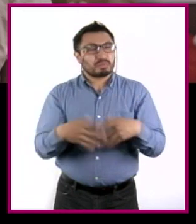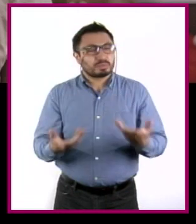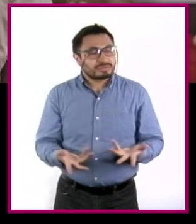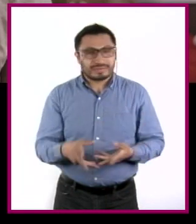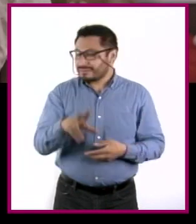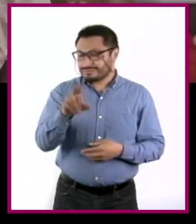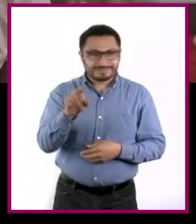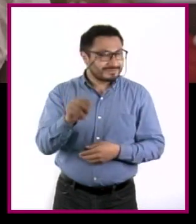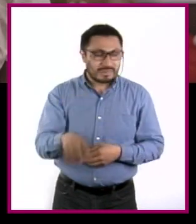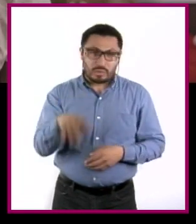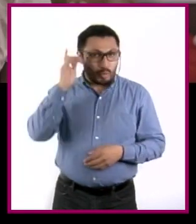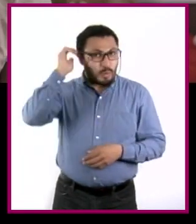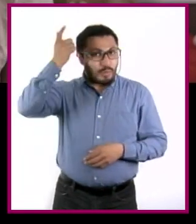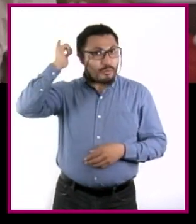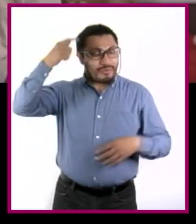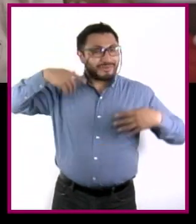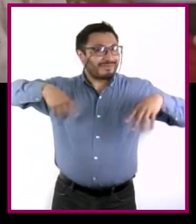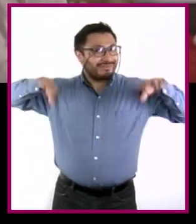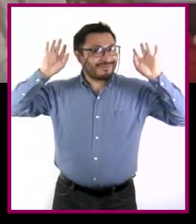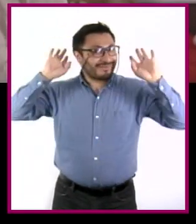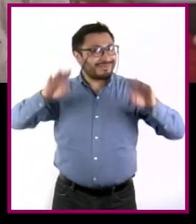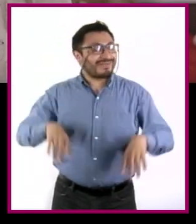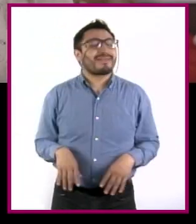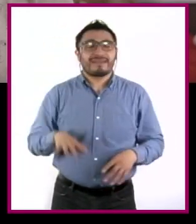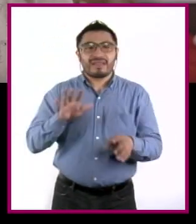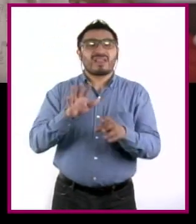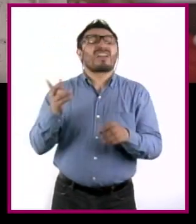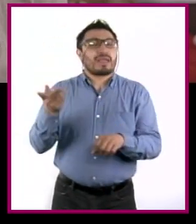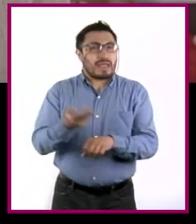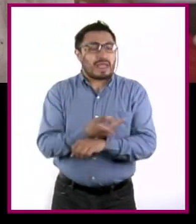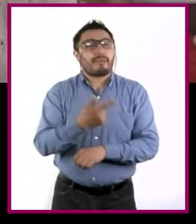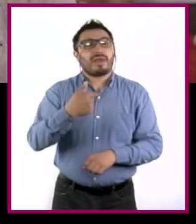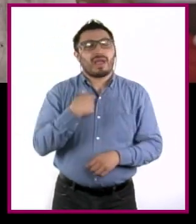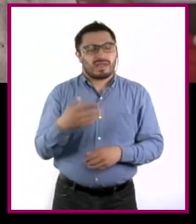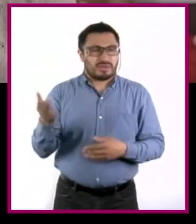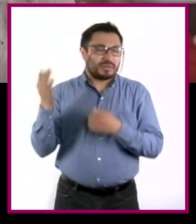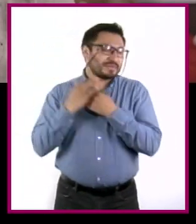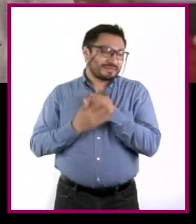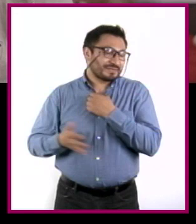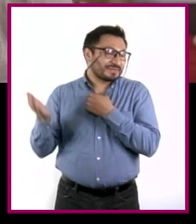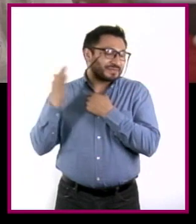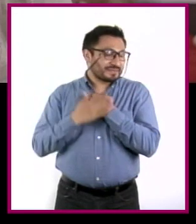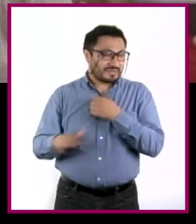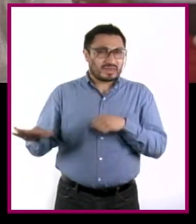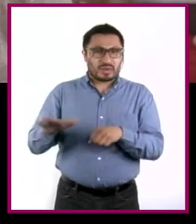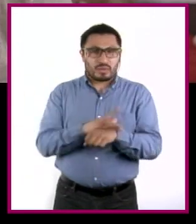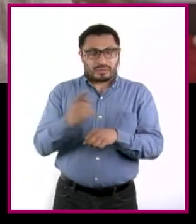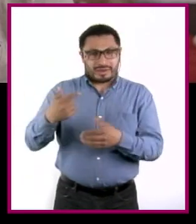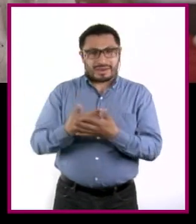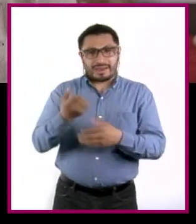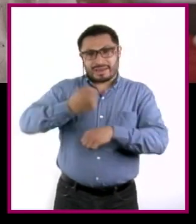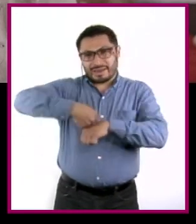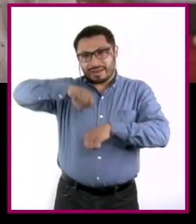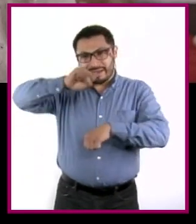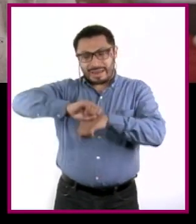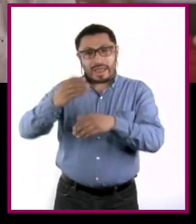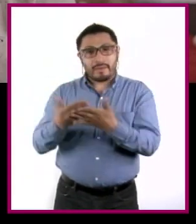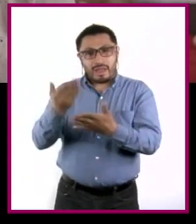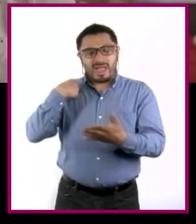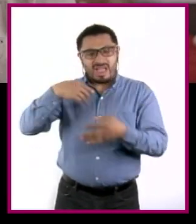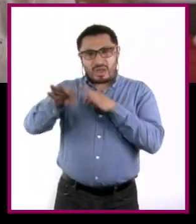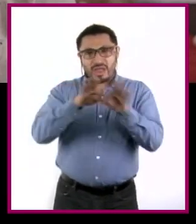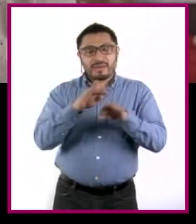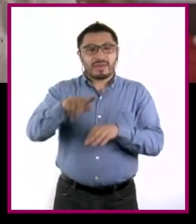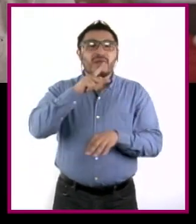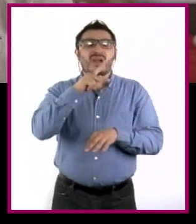Uh, no, bueno, fuera. Mira, lo que pasa es que me estoy consintiendo un poquito porque ahora que trabajé el fin de semana con mi papá, me